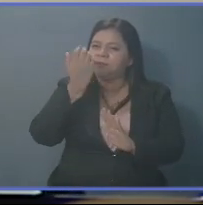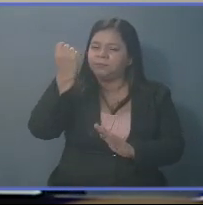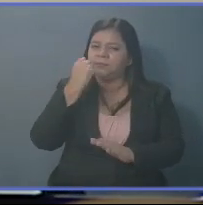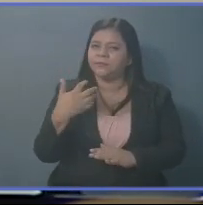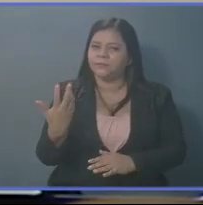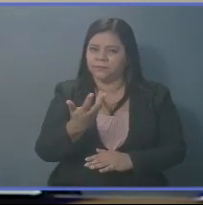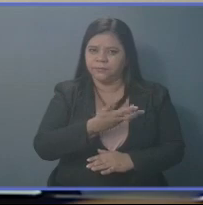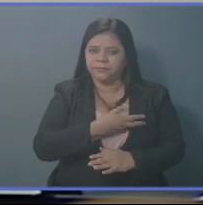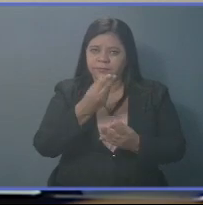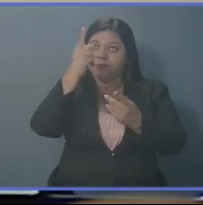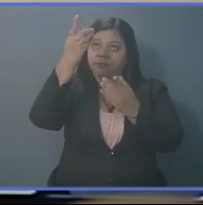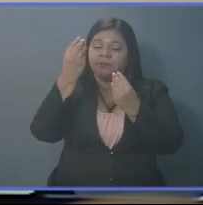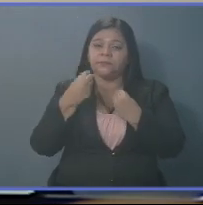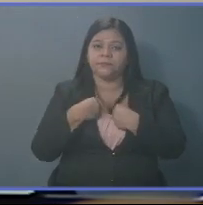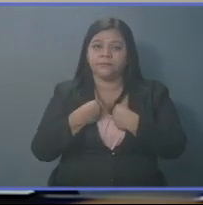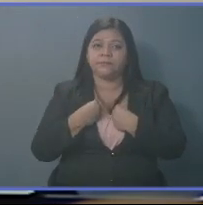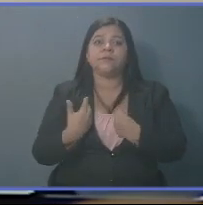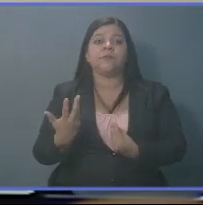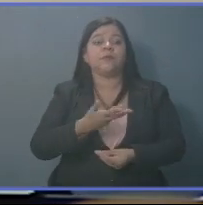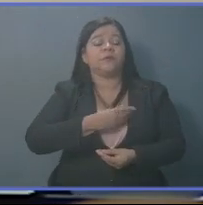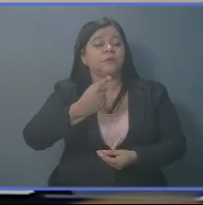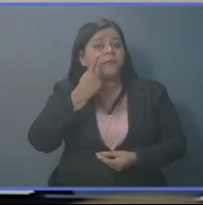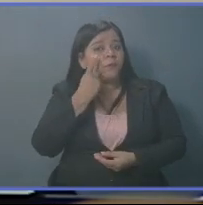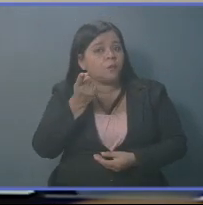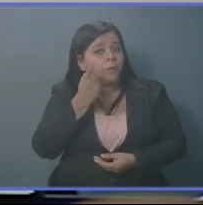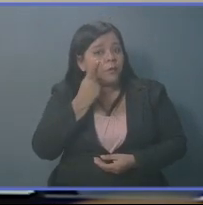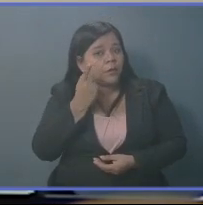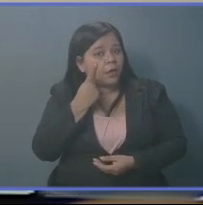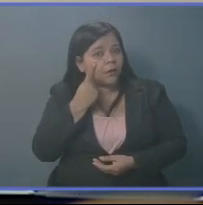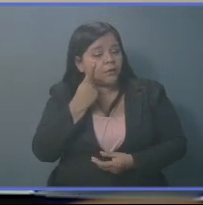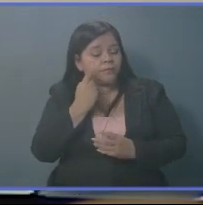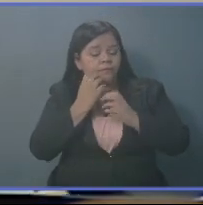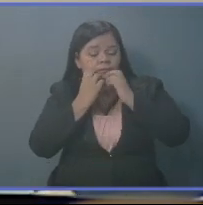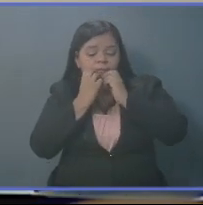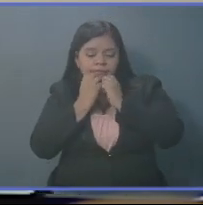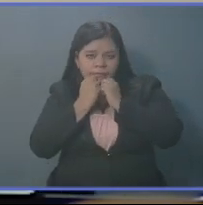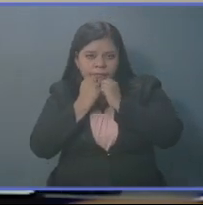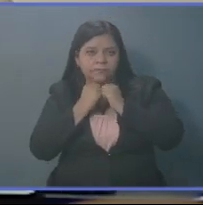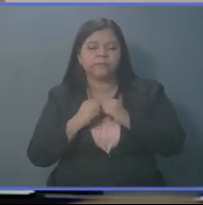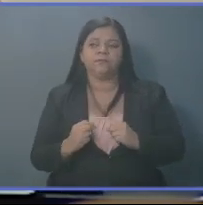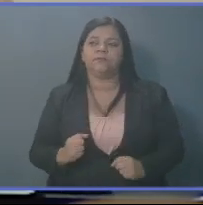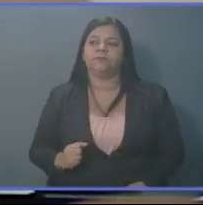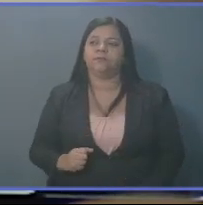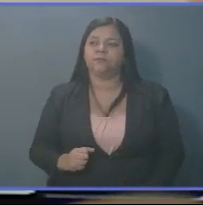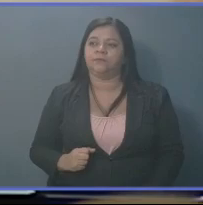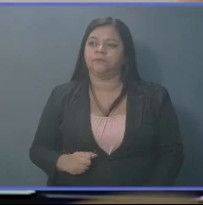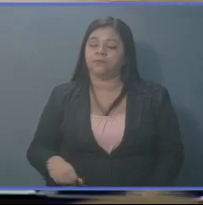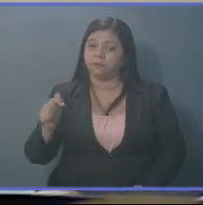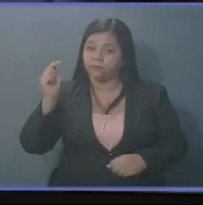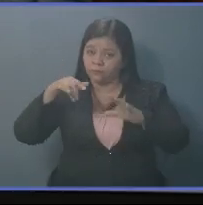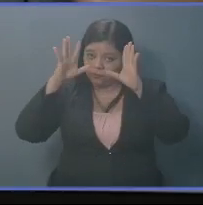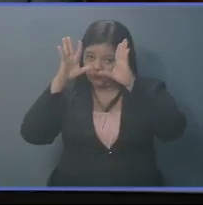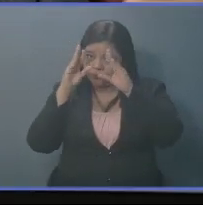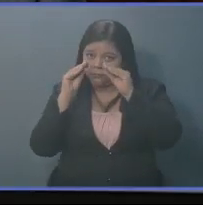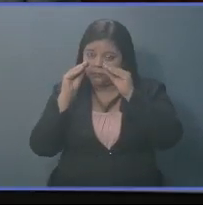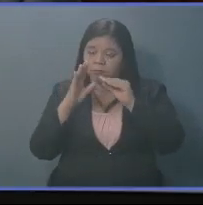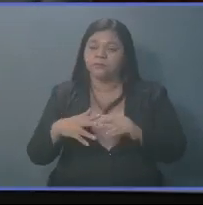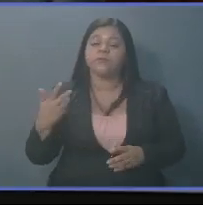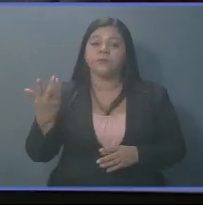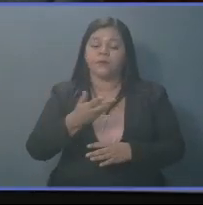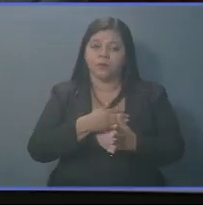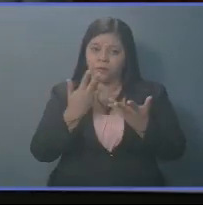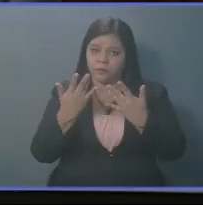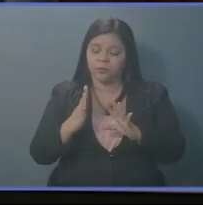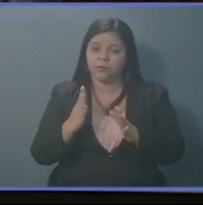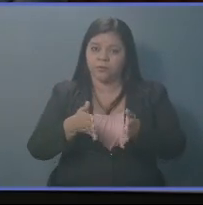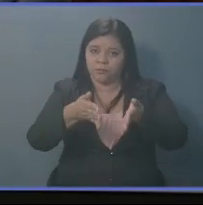dado y por eso debemos cuidarla y preservarla. Esta noche hemos escuchado